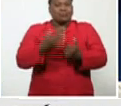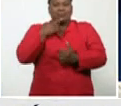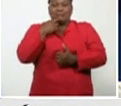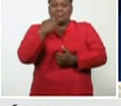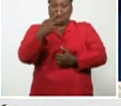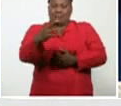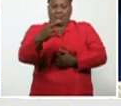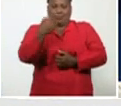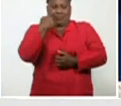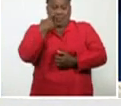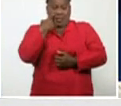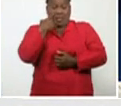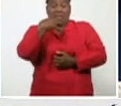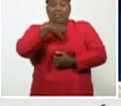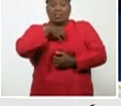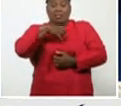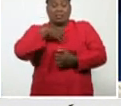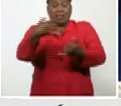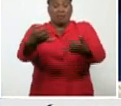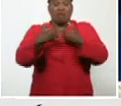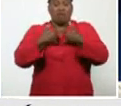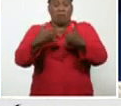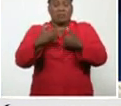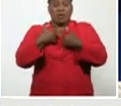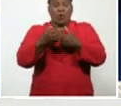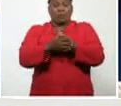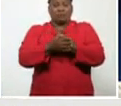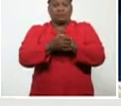información, que sale por varios medios,